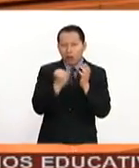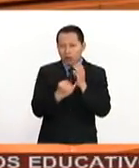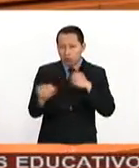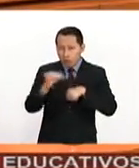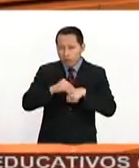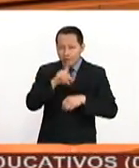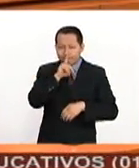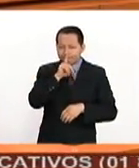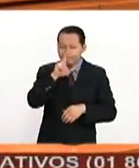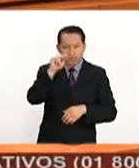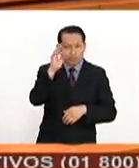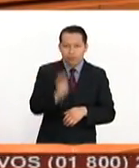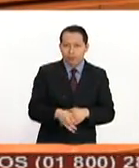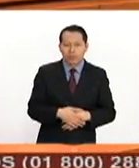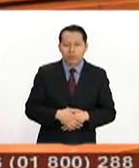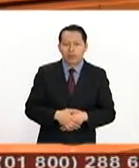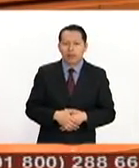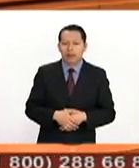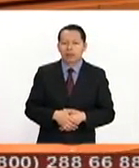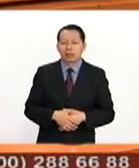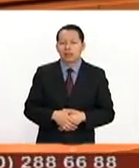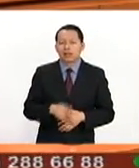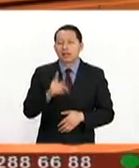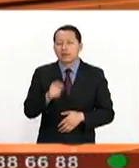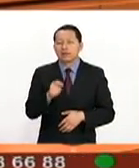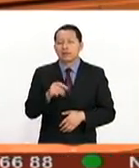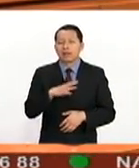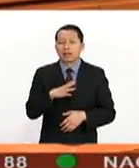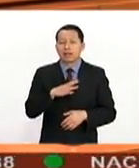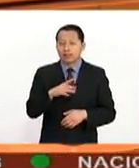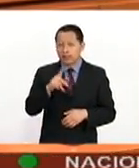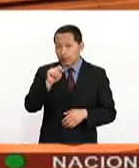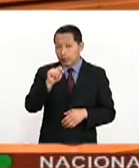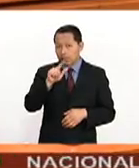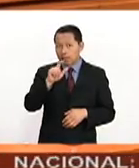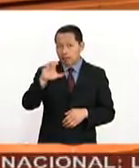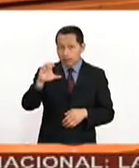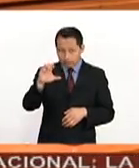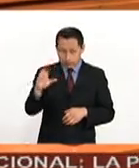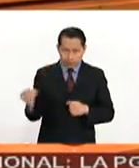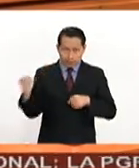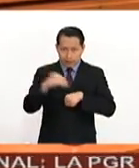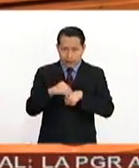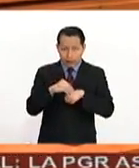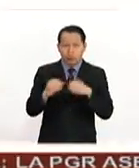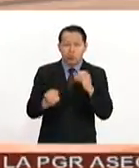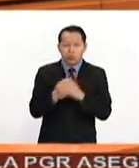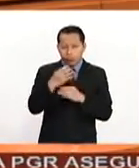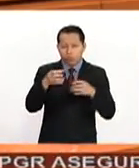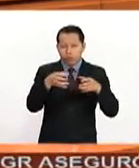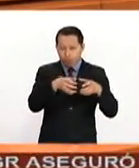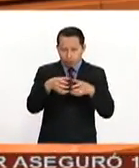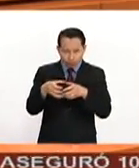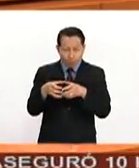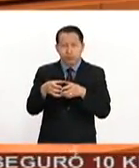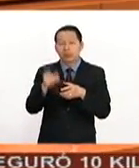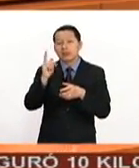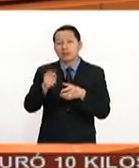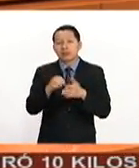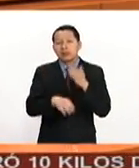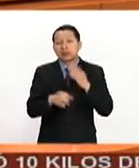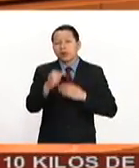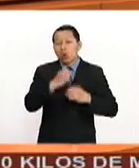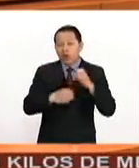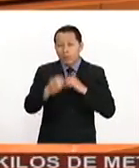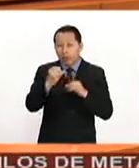es incluir en el Tratado de Libre Comercio nuevos sectores, el comercio electrónico